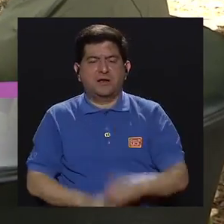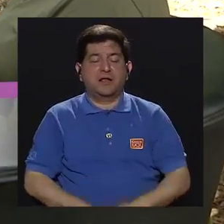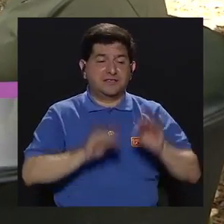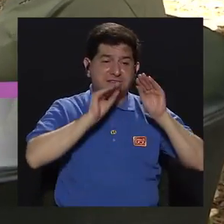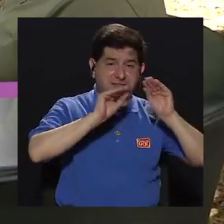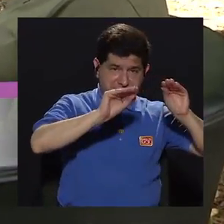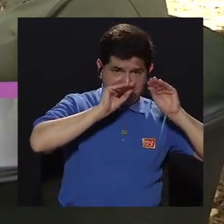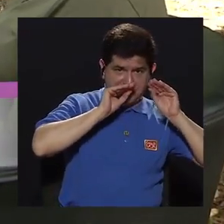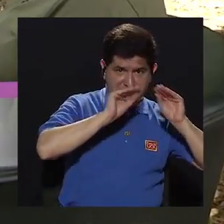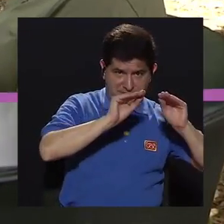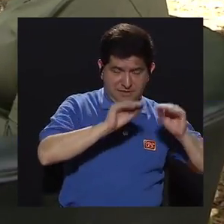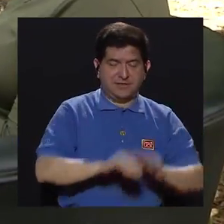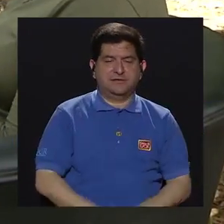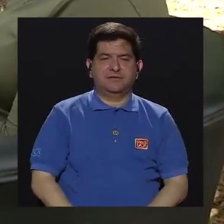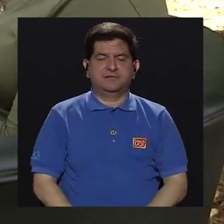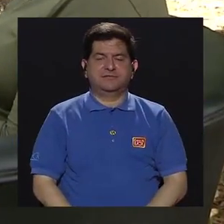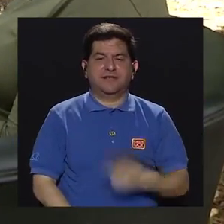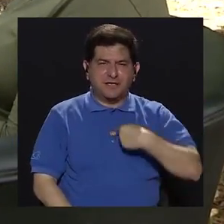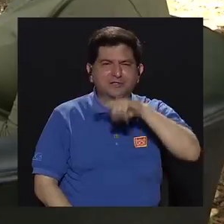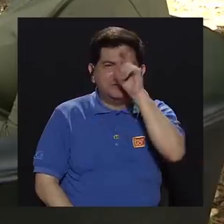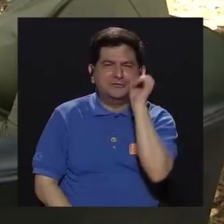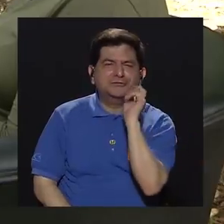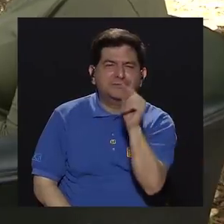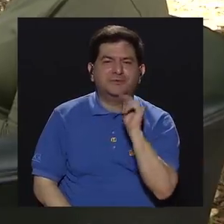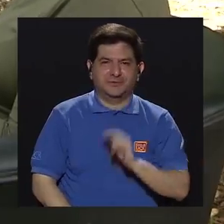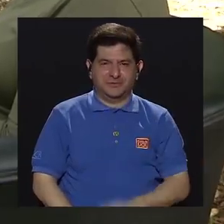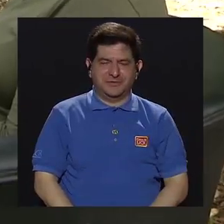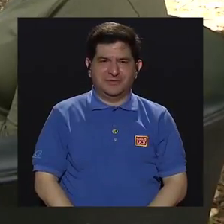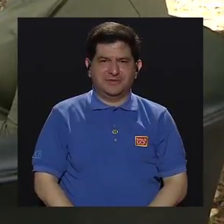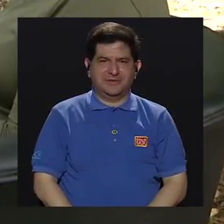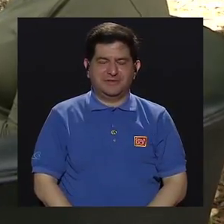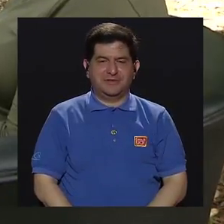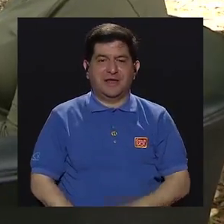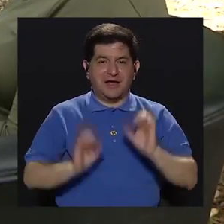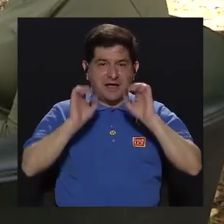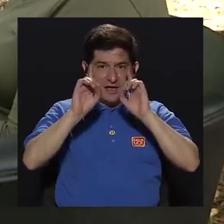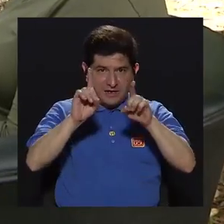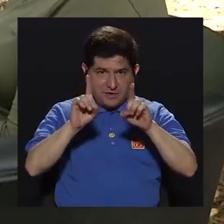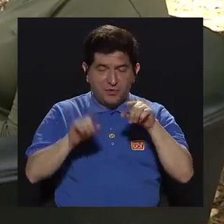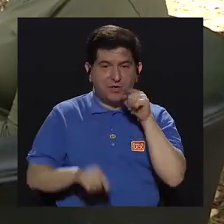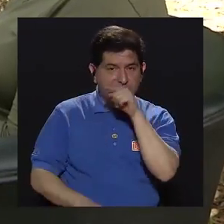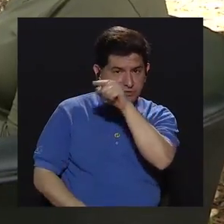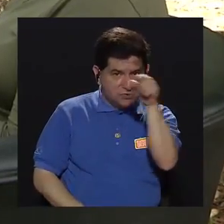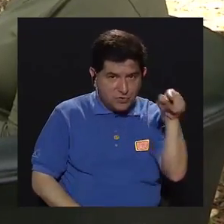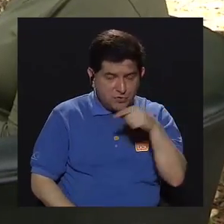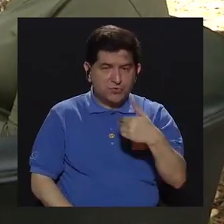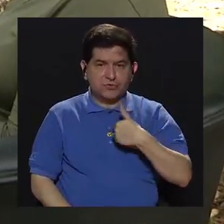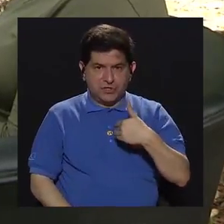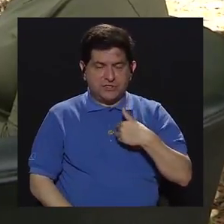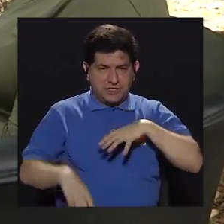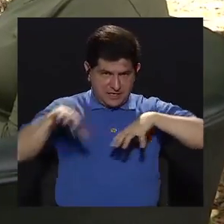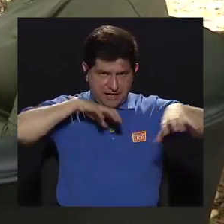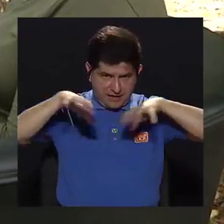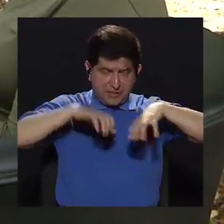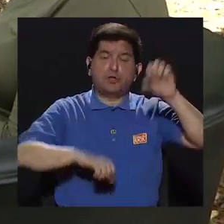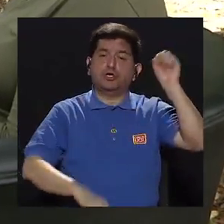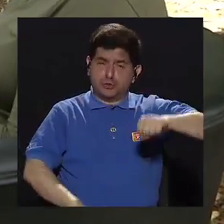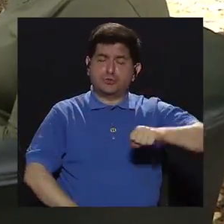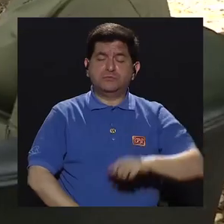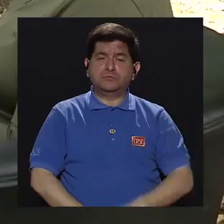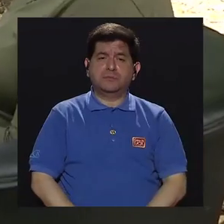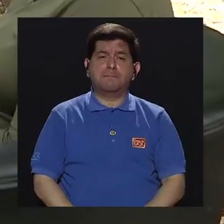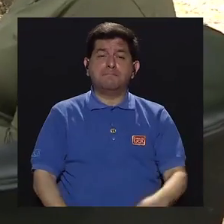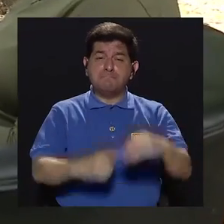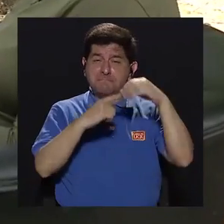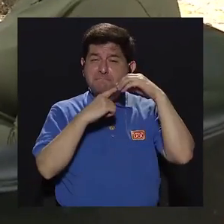también en la docencia, de hecho ustedes Eso le iba a preguntar si en la parte educativa ustedes tienen ámbitos de acción. Sí,